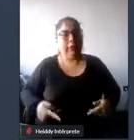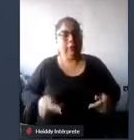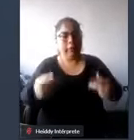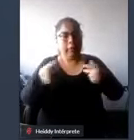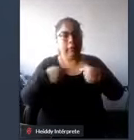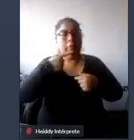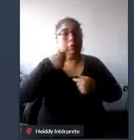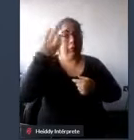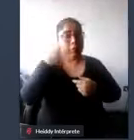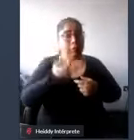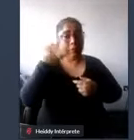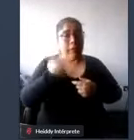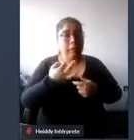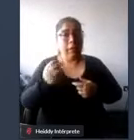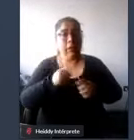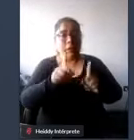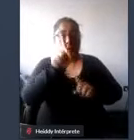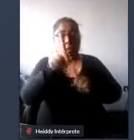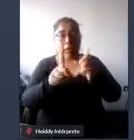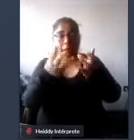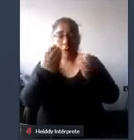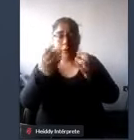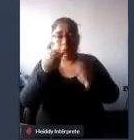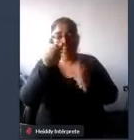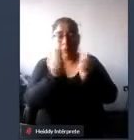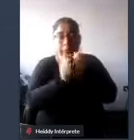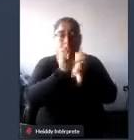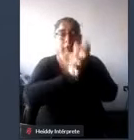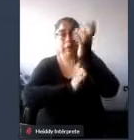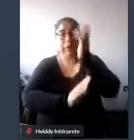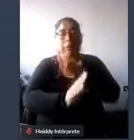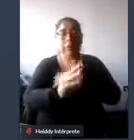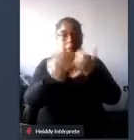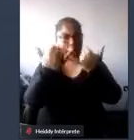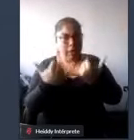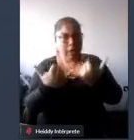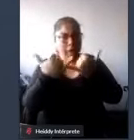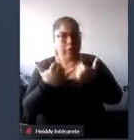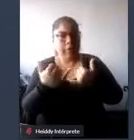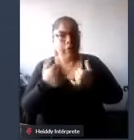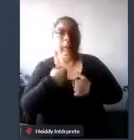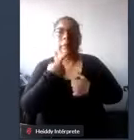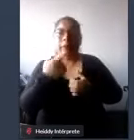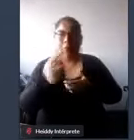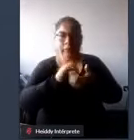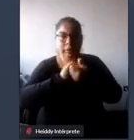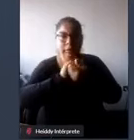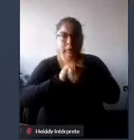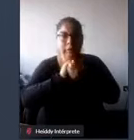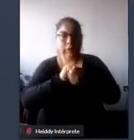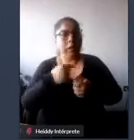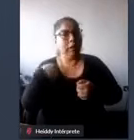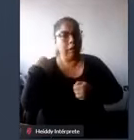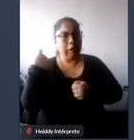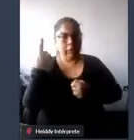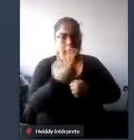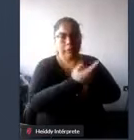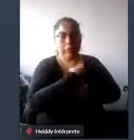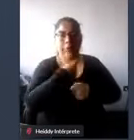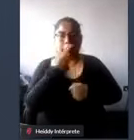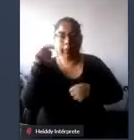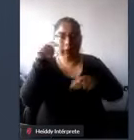realidad que me imagino muchas personas con discapacidad que son momentos y aprovecho a saludar a todos nuestros ciber